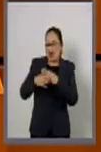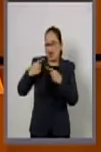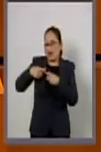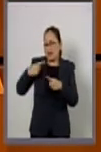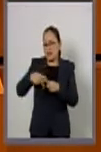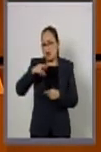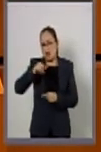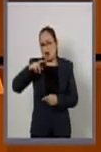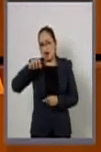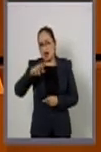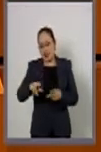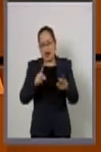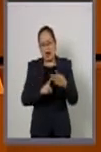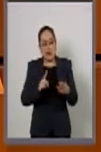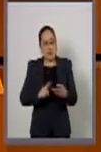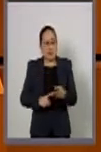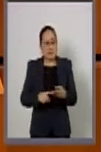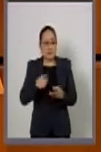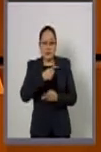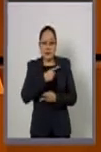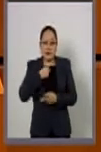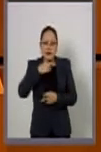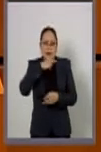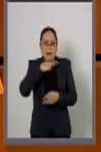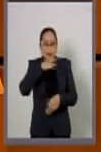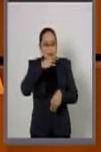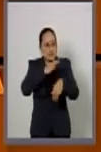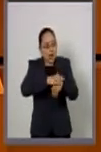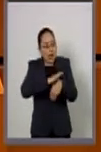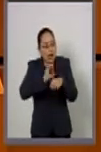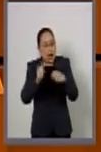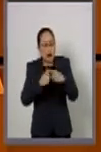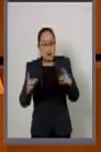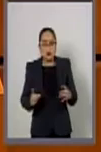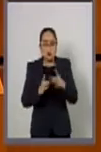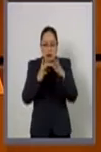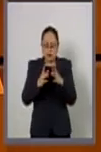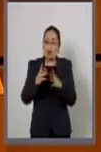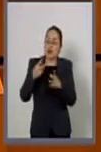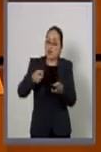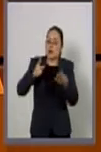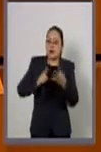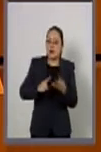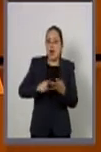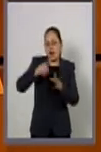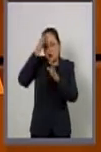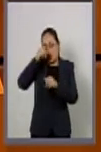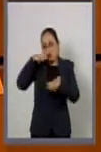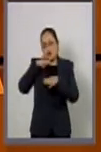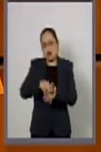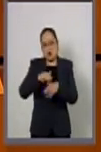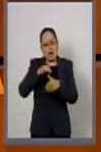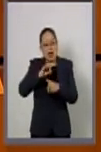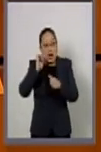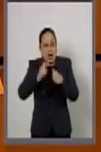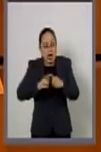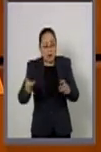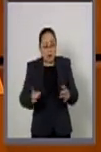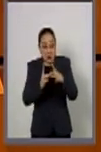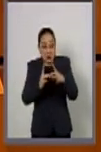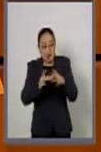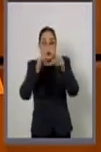Convención sobre la Pronta Notificación de Accidentes Nucleares y la Convención sobre Asistencia en el Caso de Accidentes